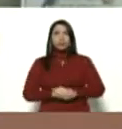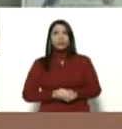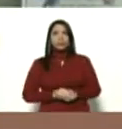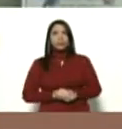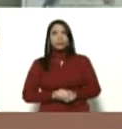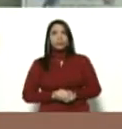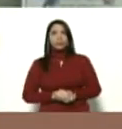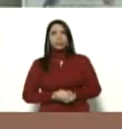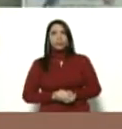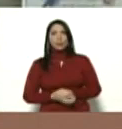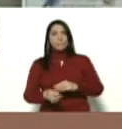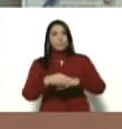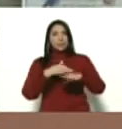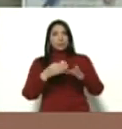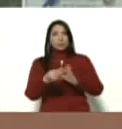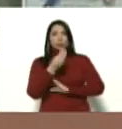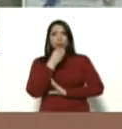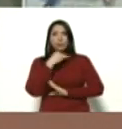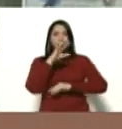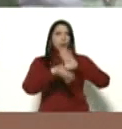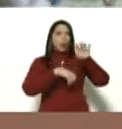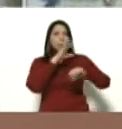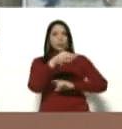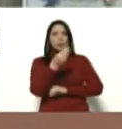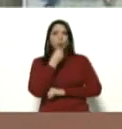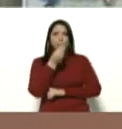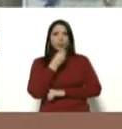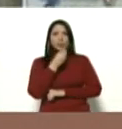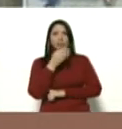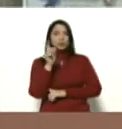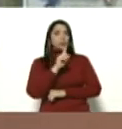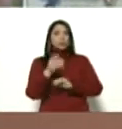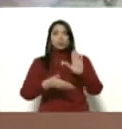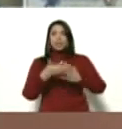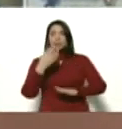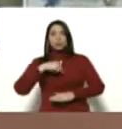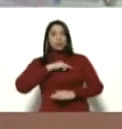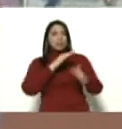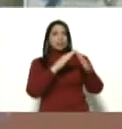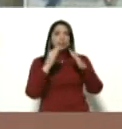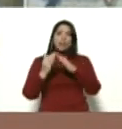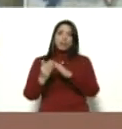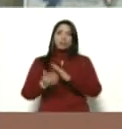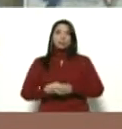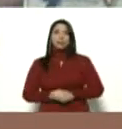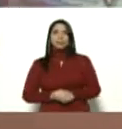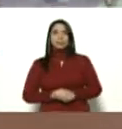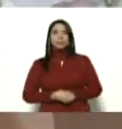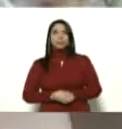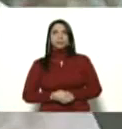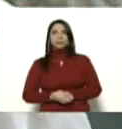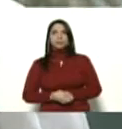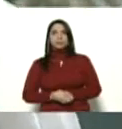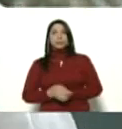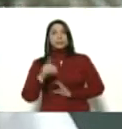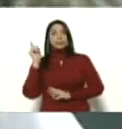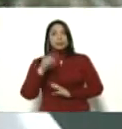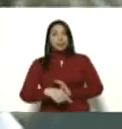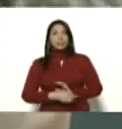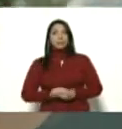de alimentación para compra de alimentos para no salir de nuestras casas donde nos lo llevan hasta nuestro hogar también